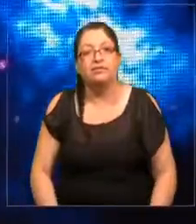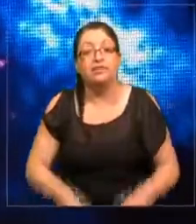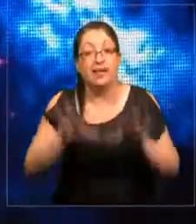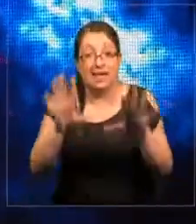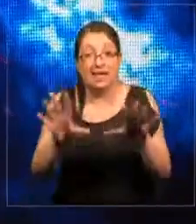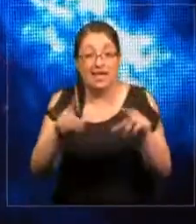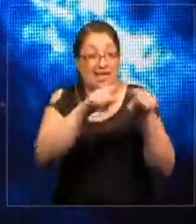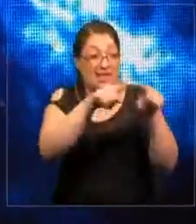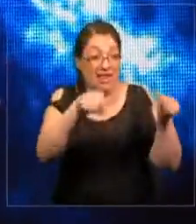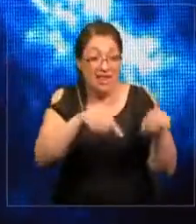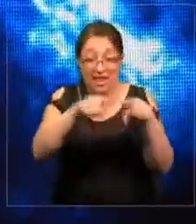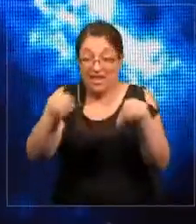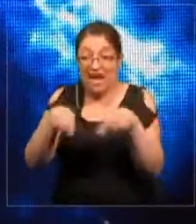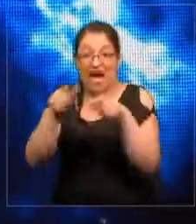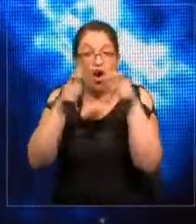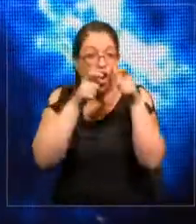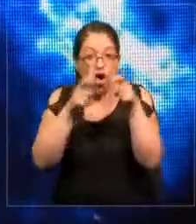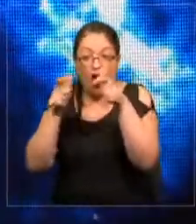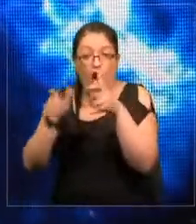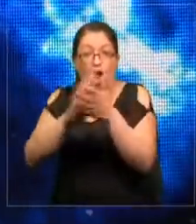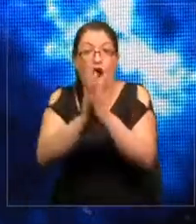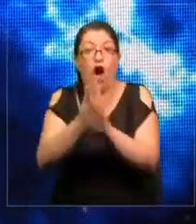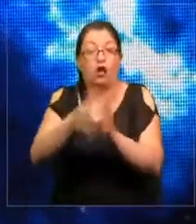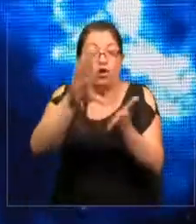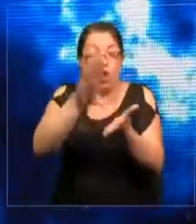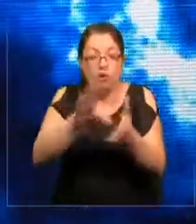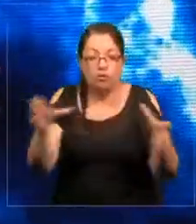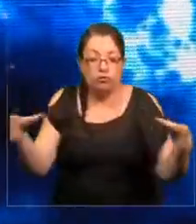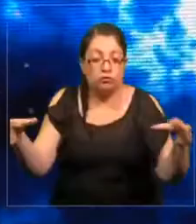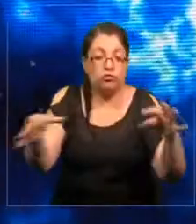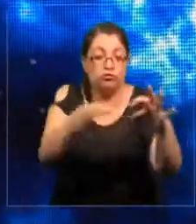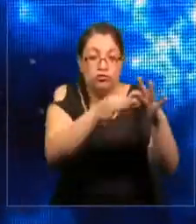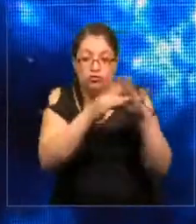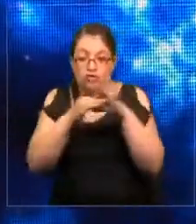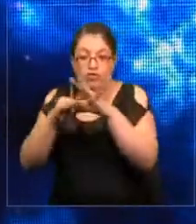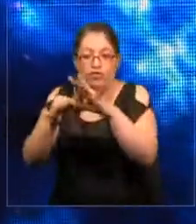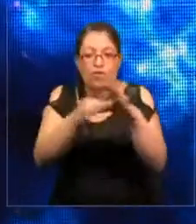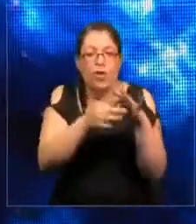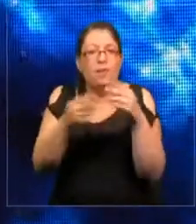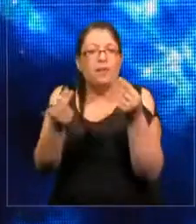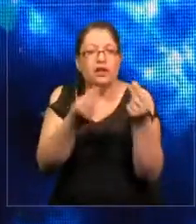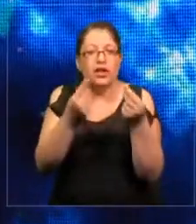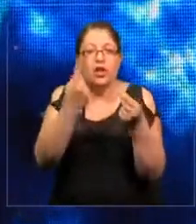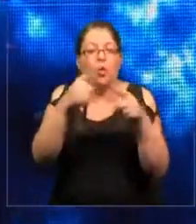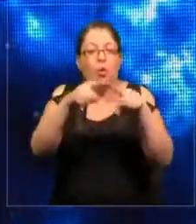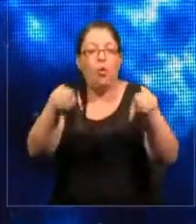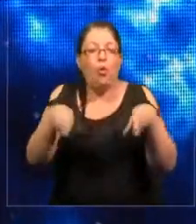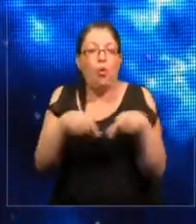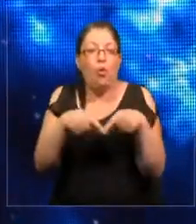control de todo el país para tener una sola sala de control automatizada.